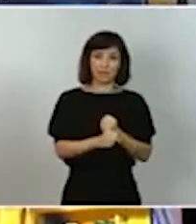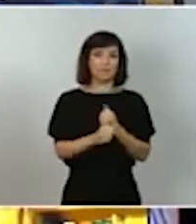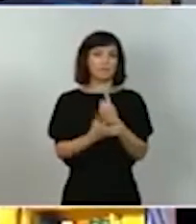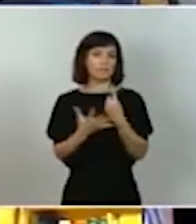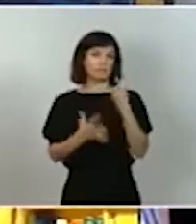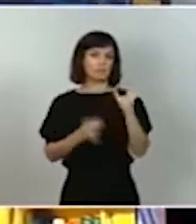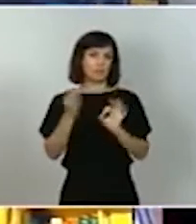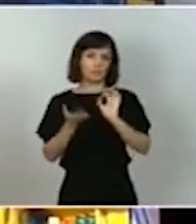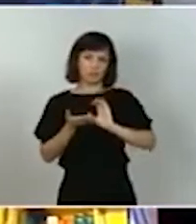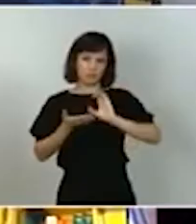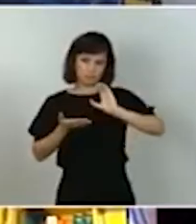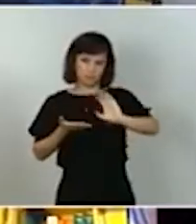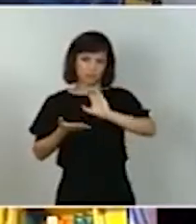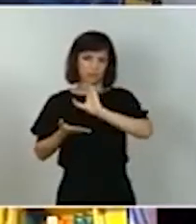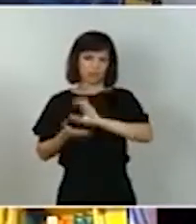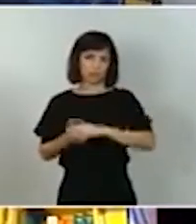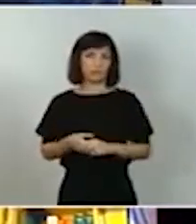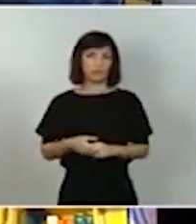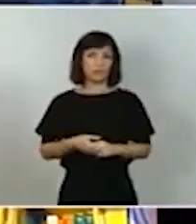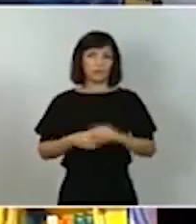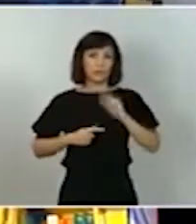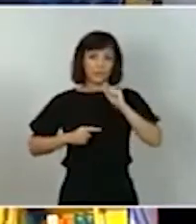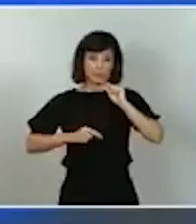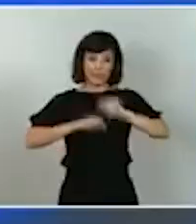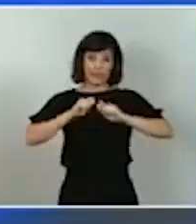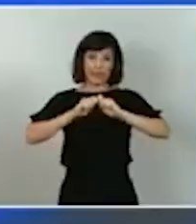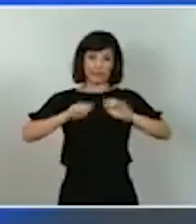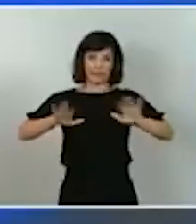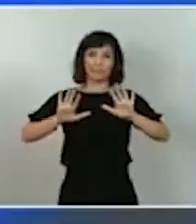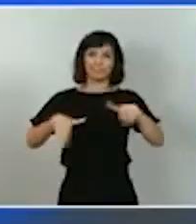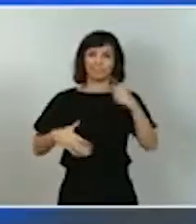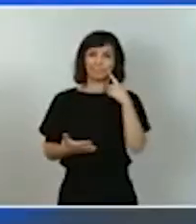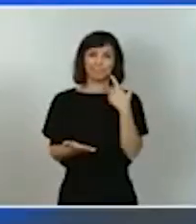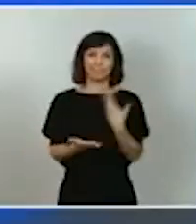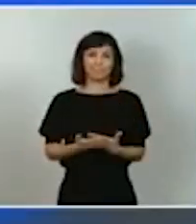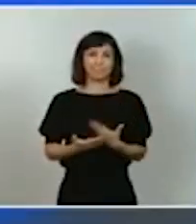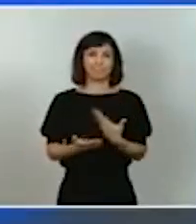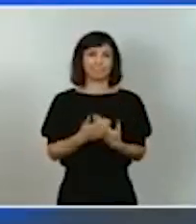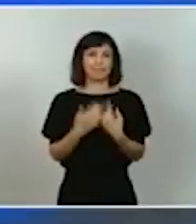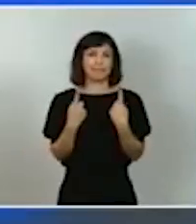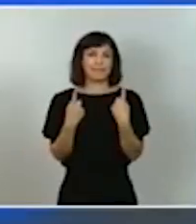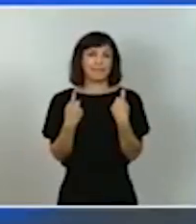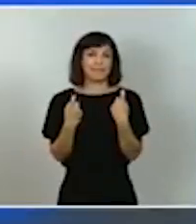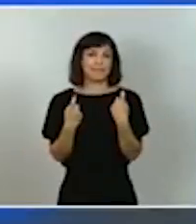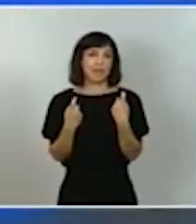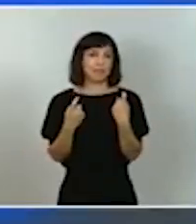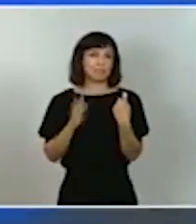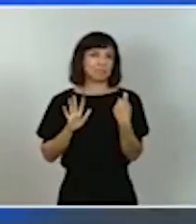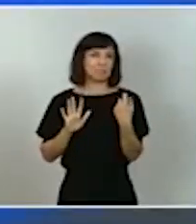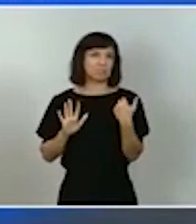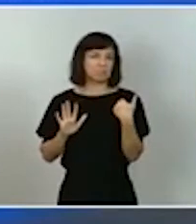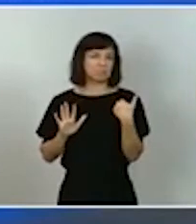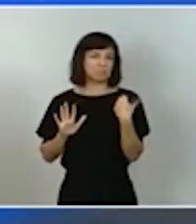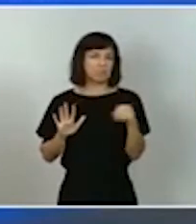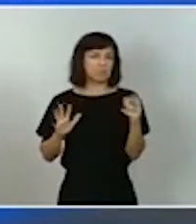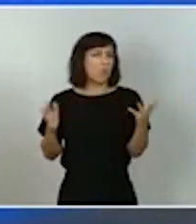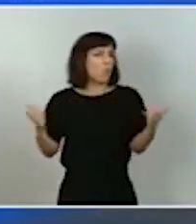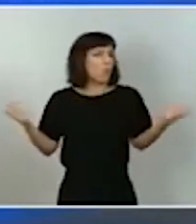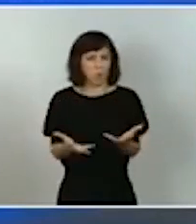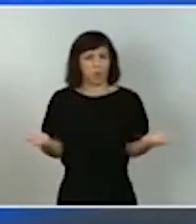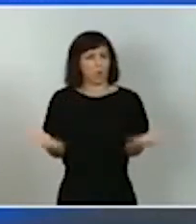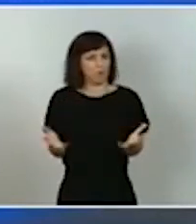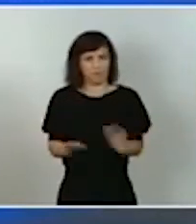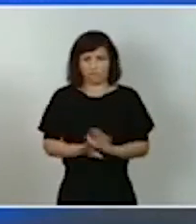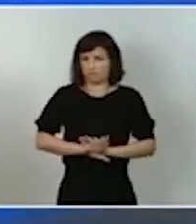la pandemia ha demostrado la necesidad yo diría la urgencia absoluta de situar a las